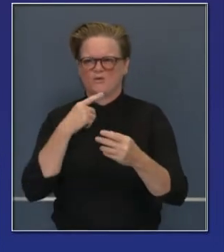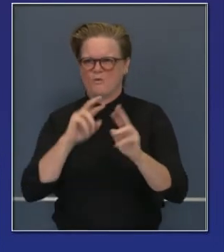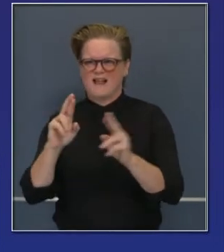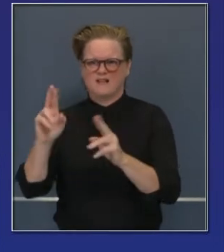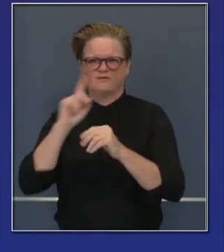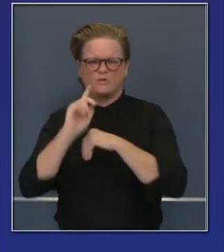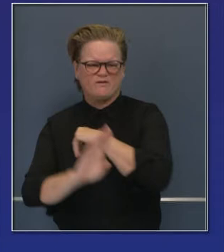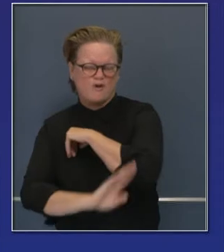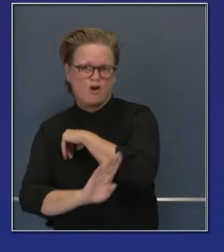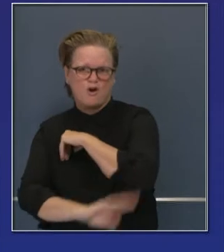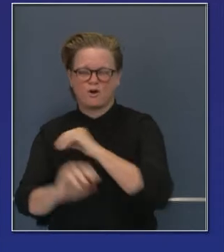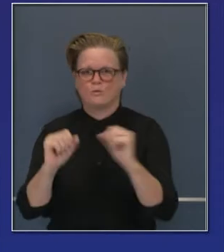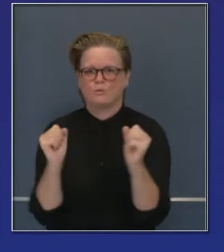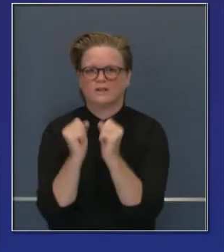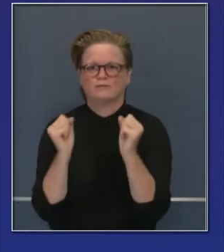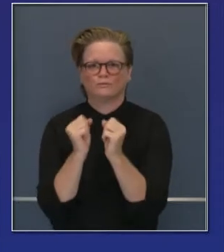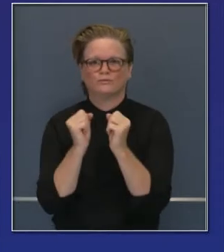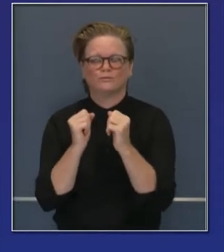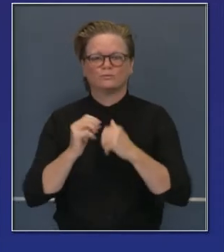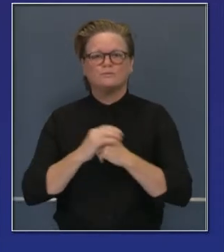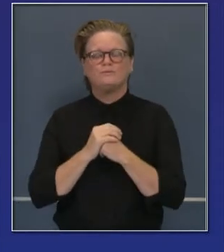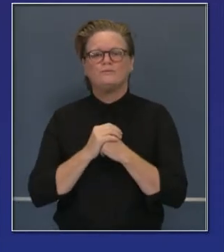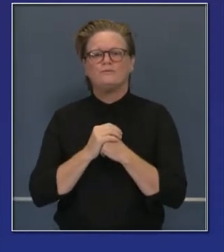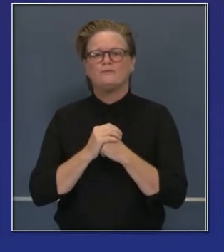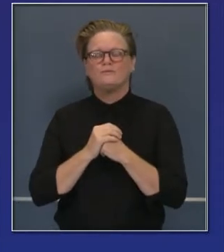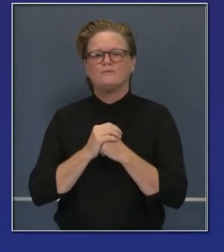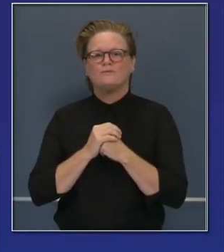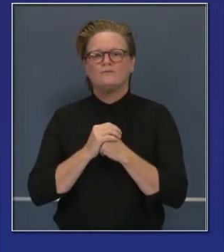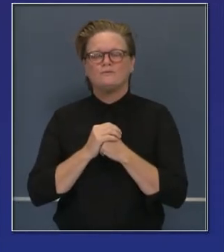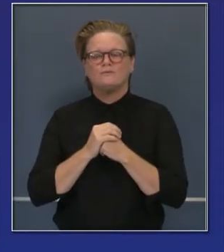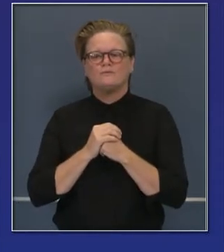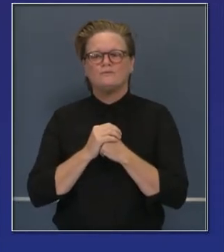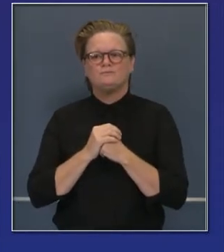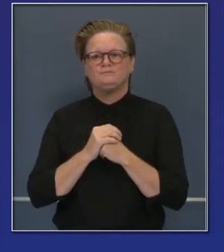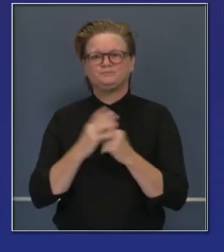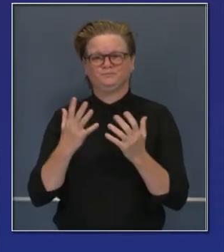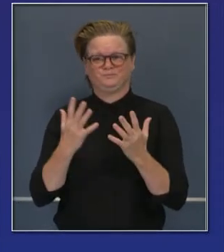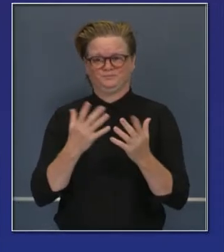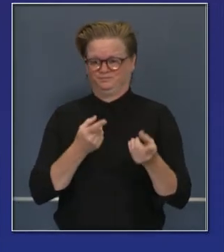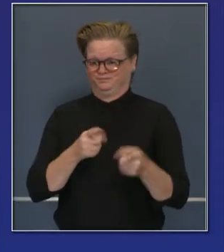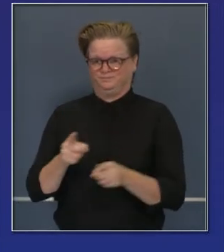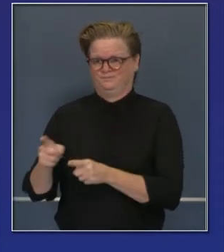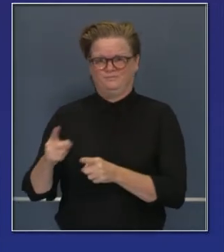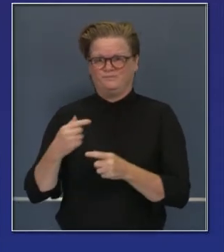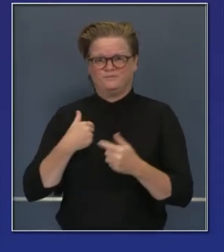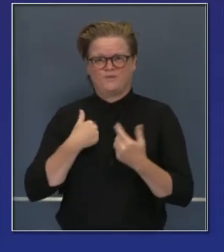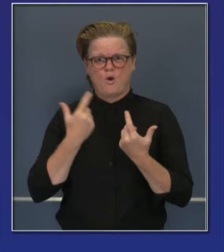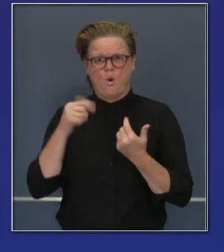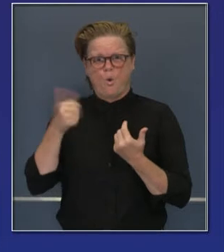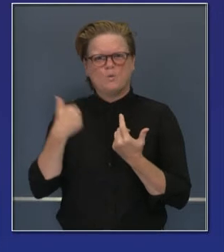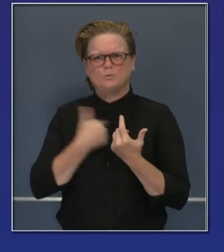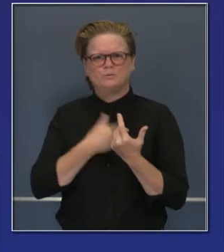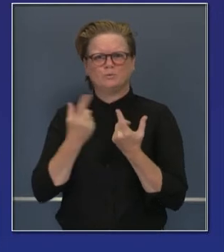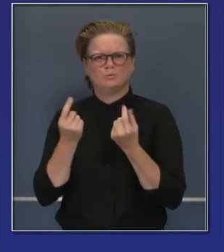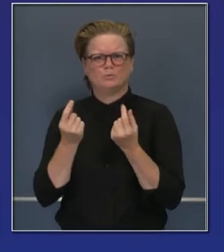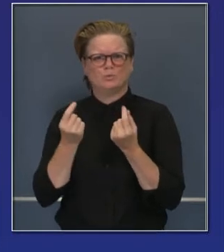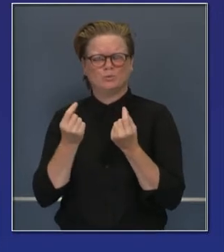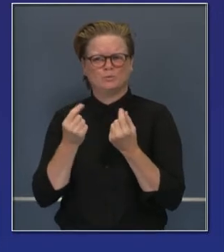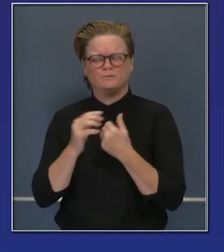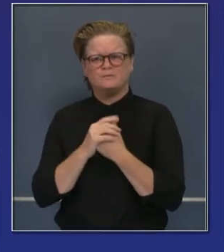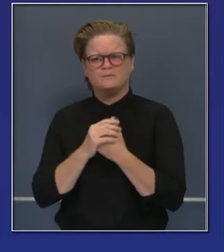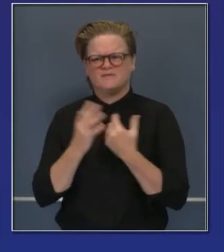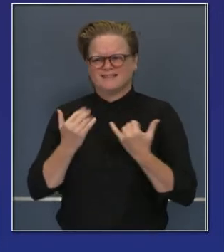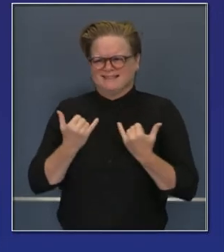invernales. En las últimas semanas, para recalcar que no estamos sentados inactivamente,